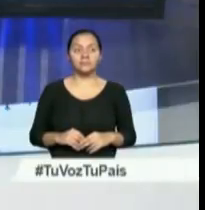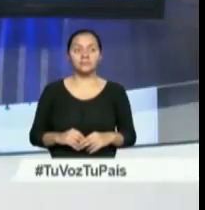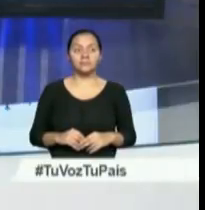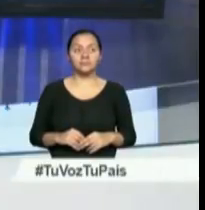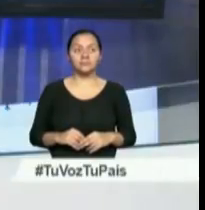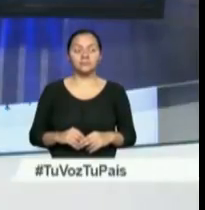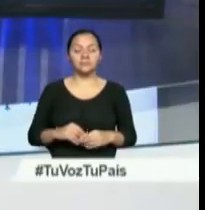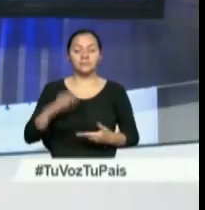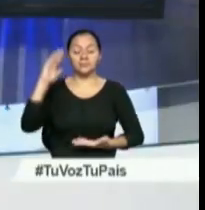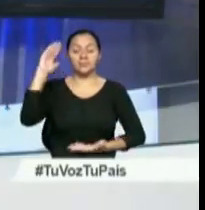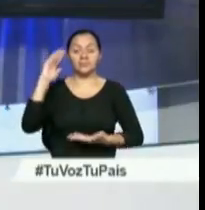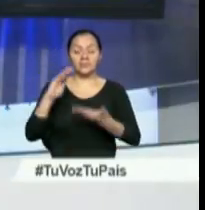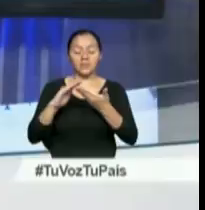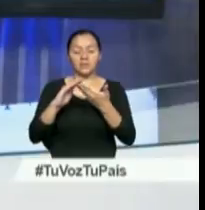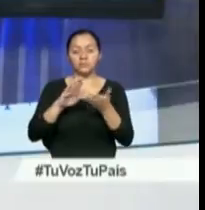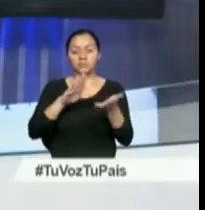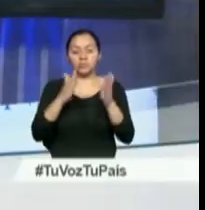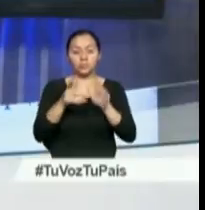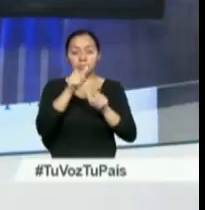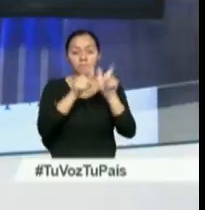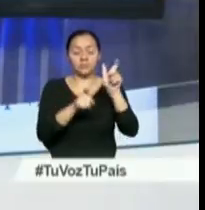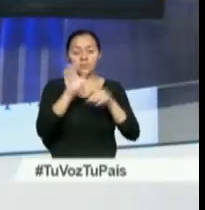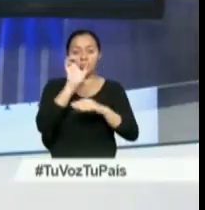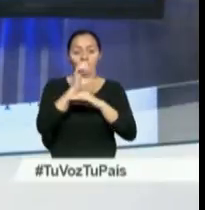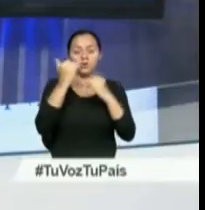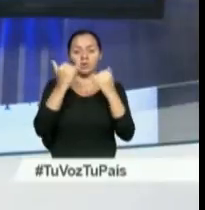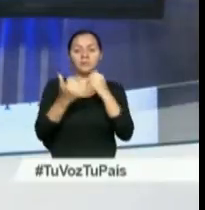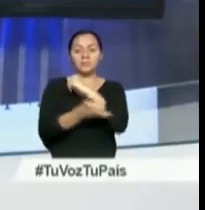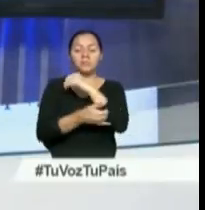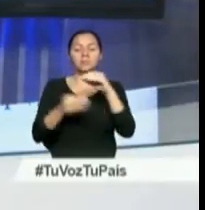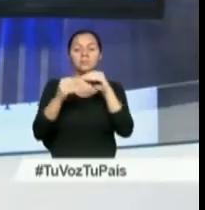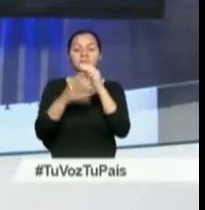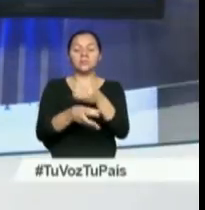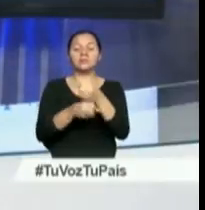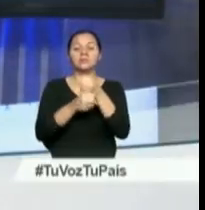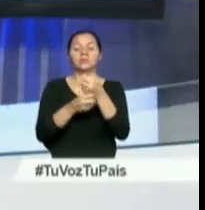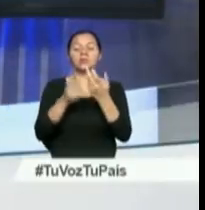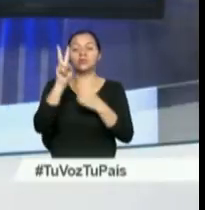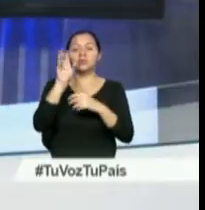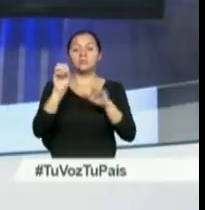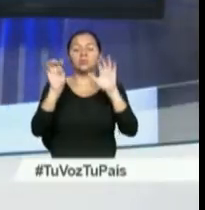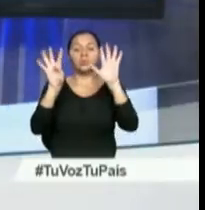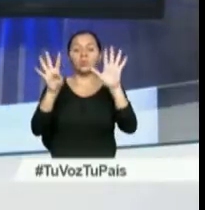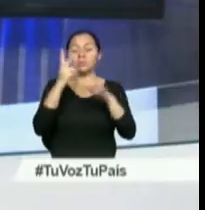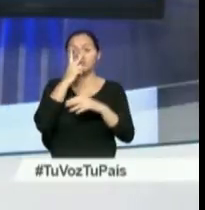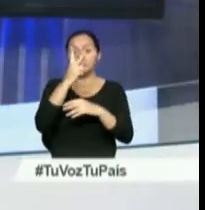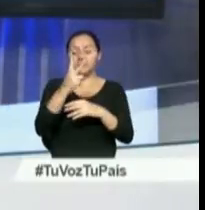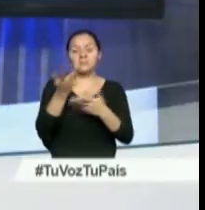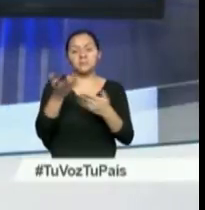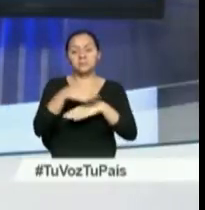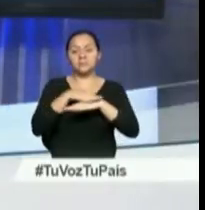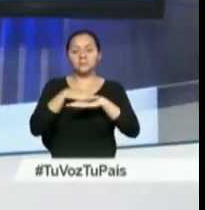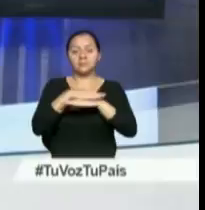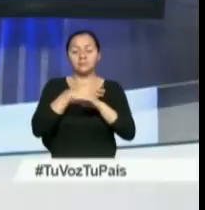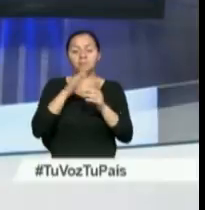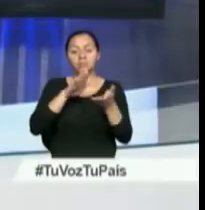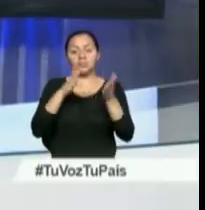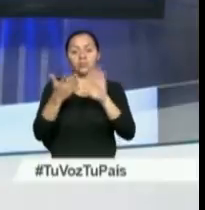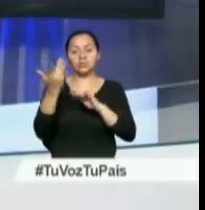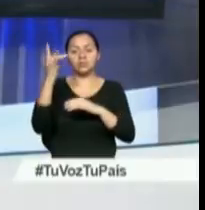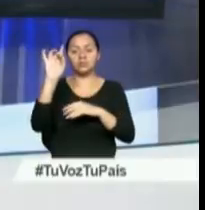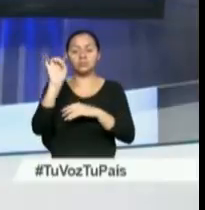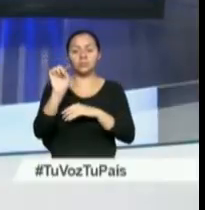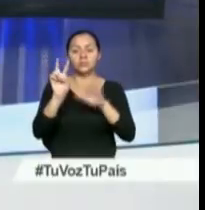La casa de homicidios ubica a Ecuador entre los países más seguros. En 2009, el promedio de muertes violentas fue de 18